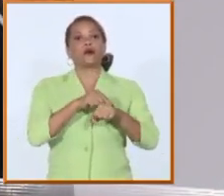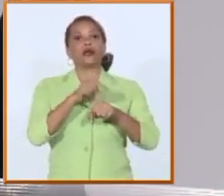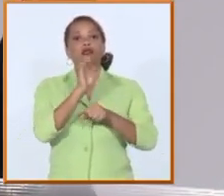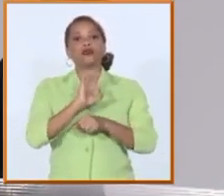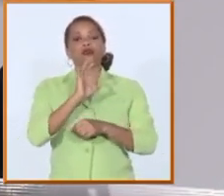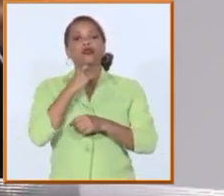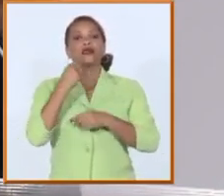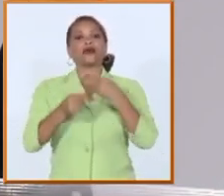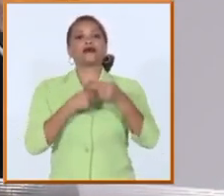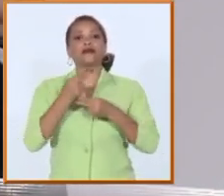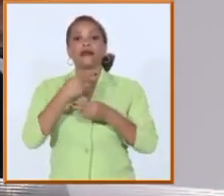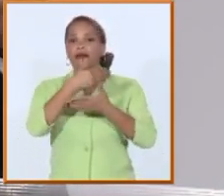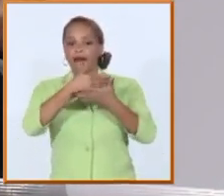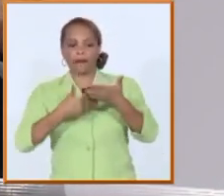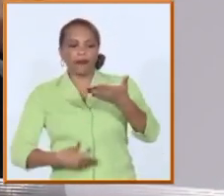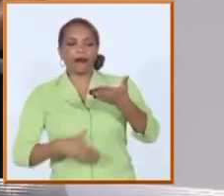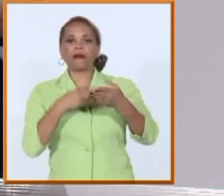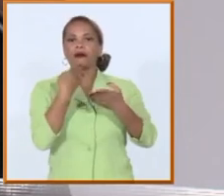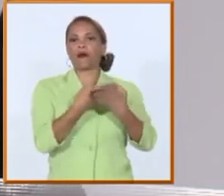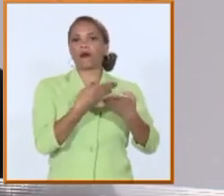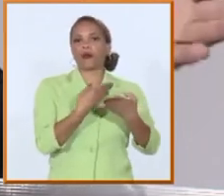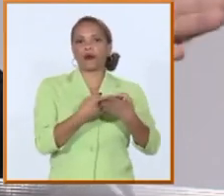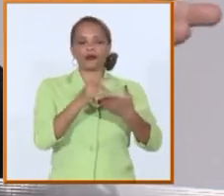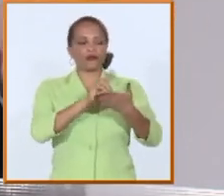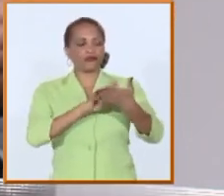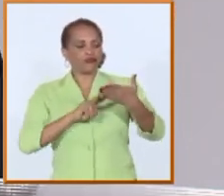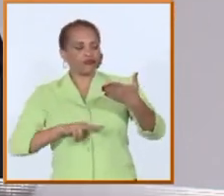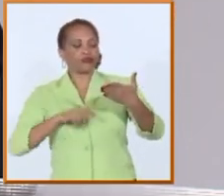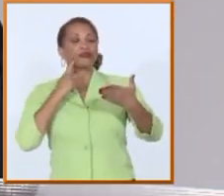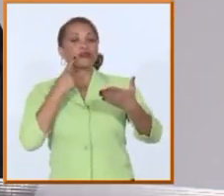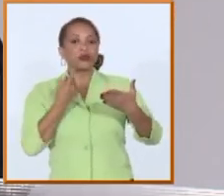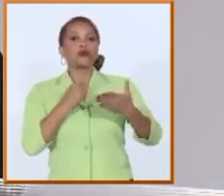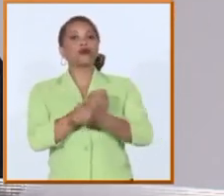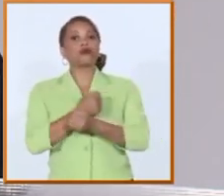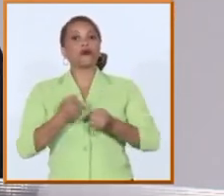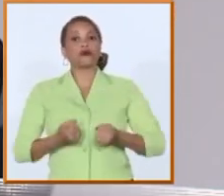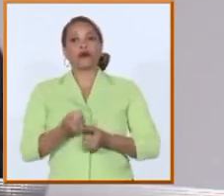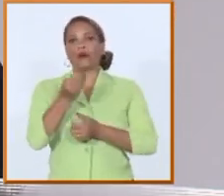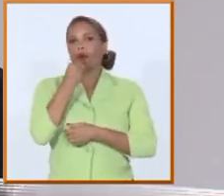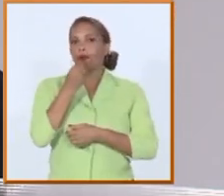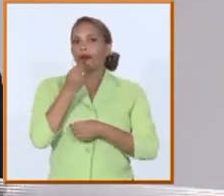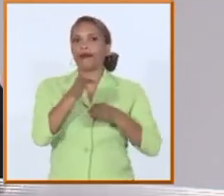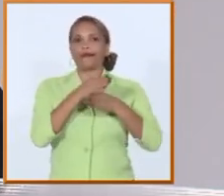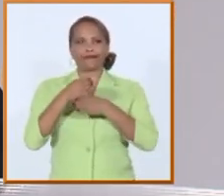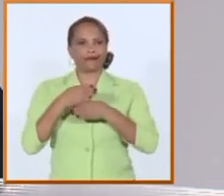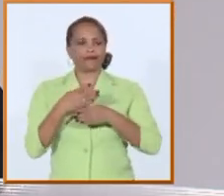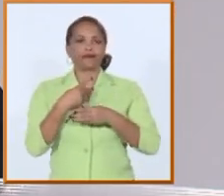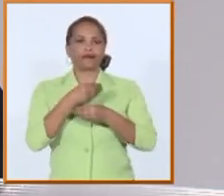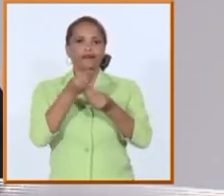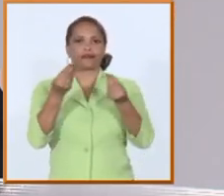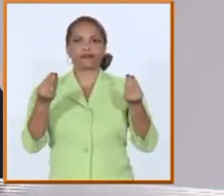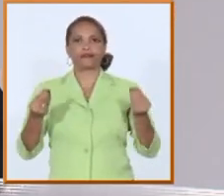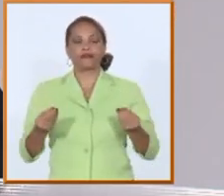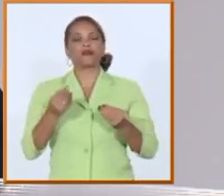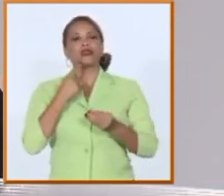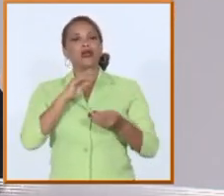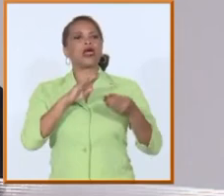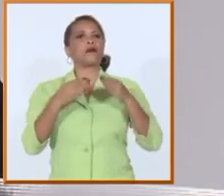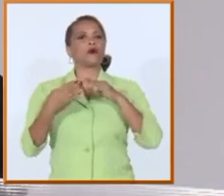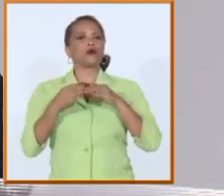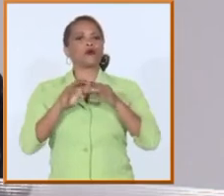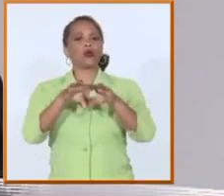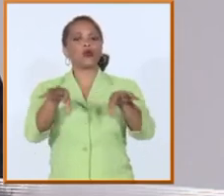los exámenes de su comprobación etcétera lleva un esfuerzo logístico también muy grande que hemos discutido los espacios